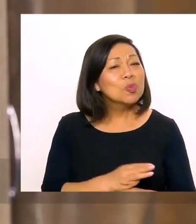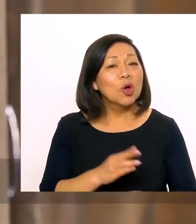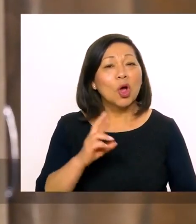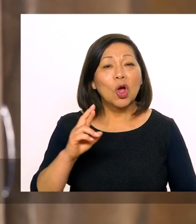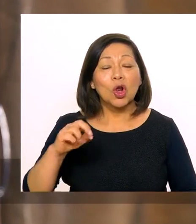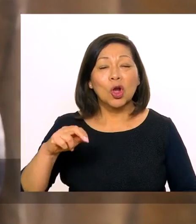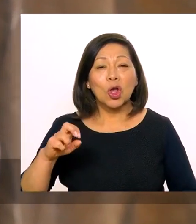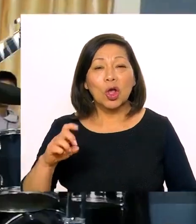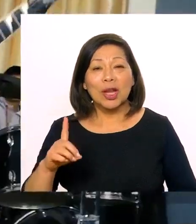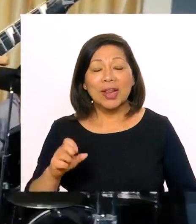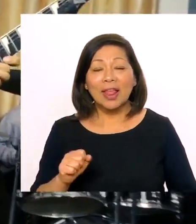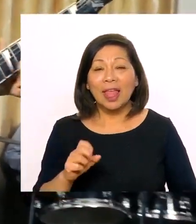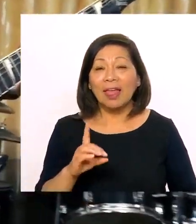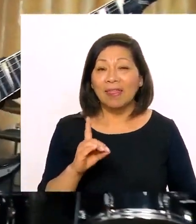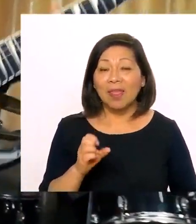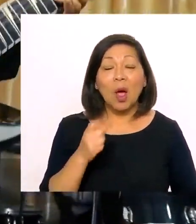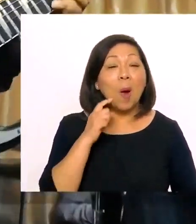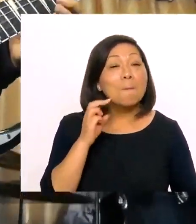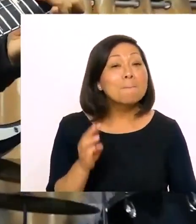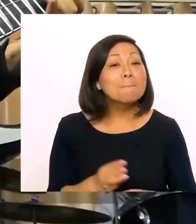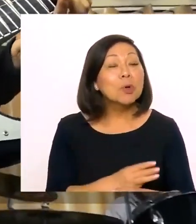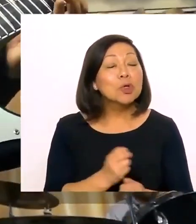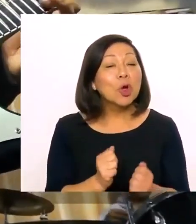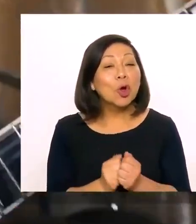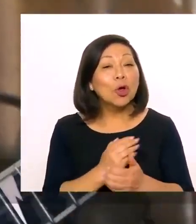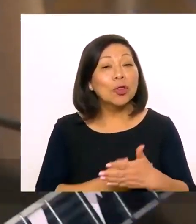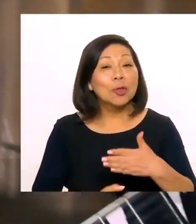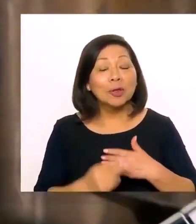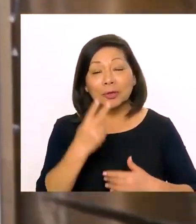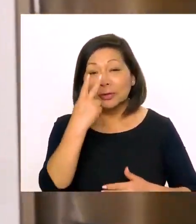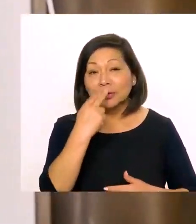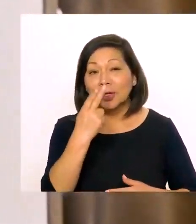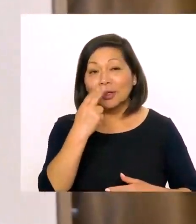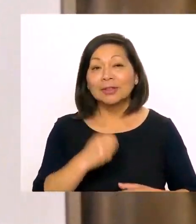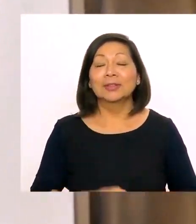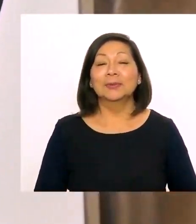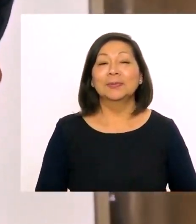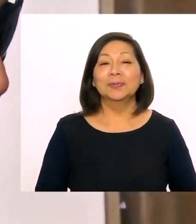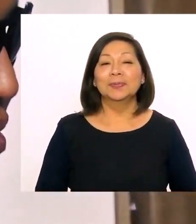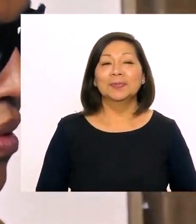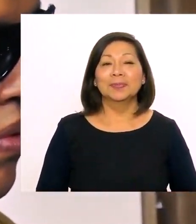Robert Díaz, músico con discapacidad visual.